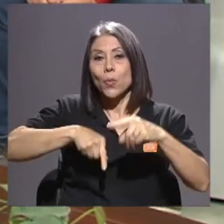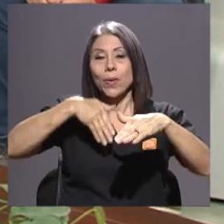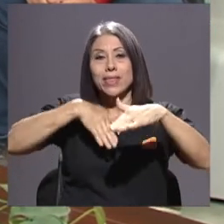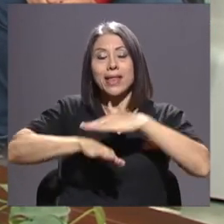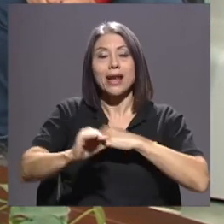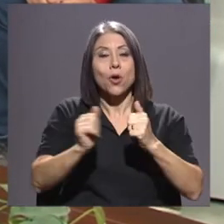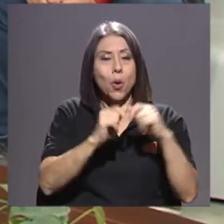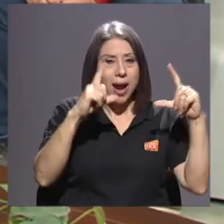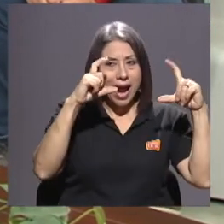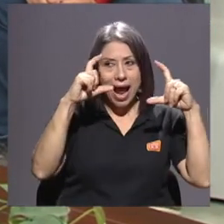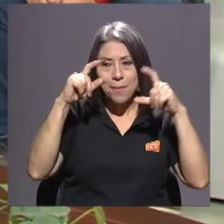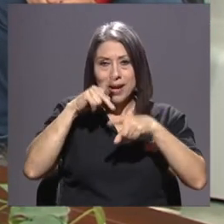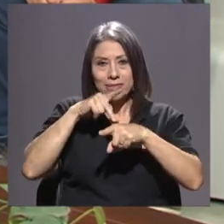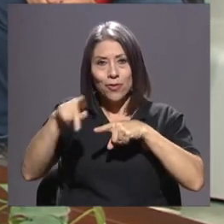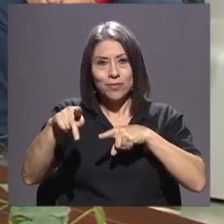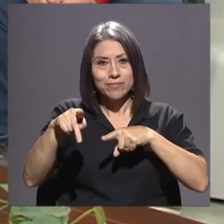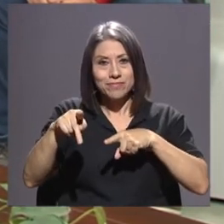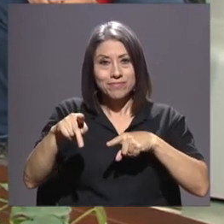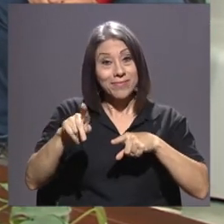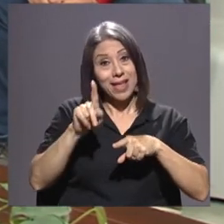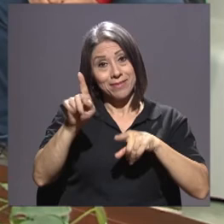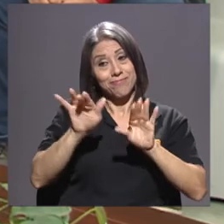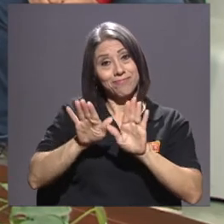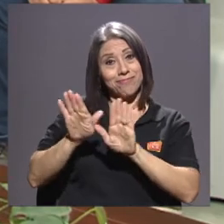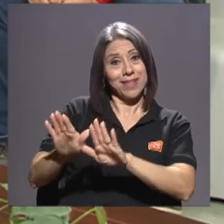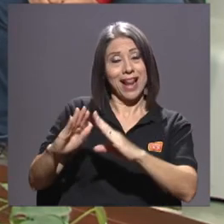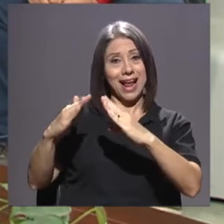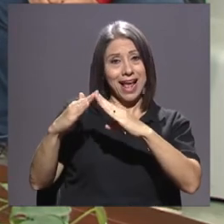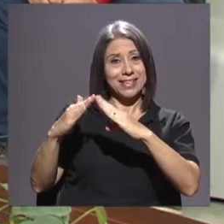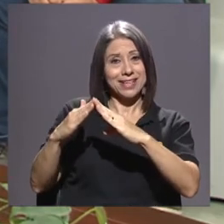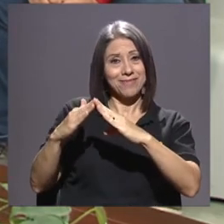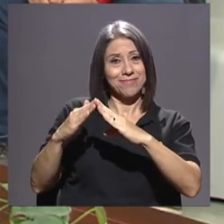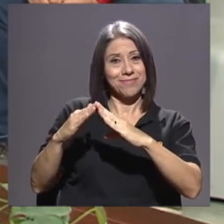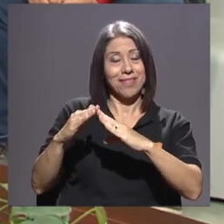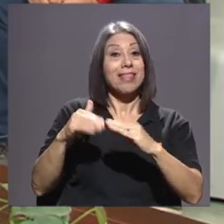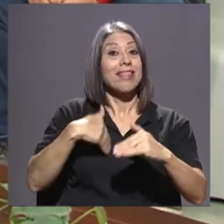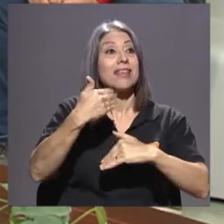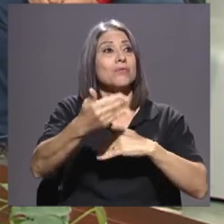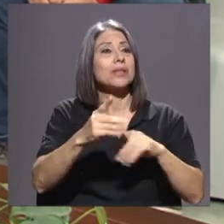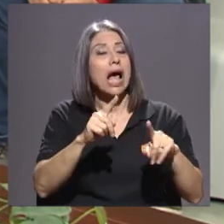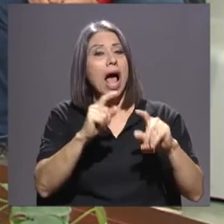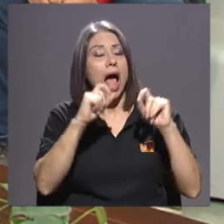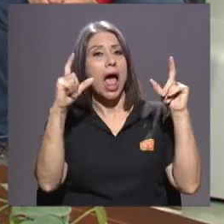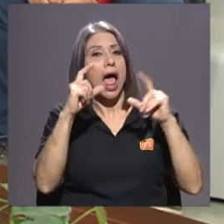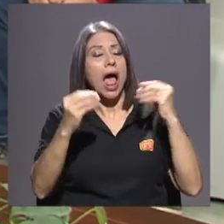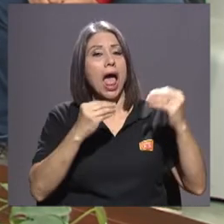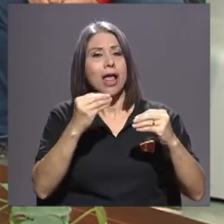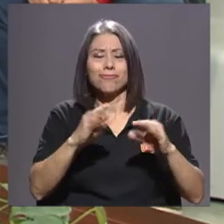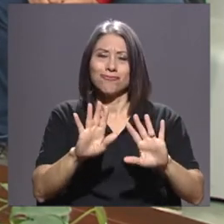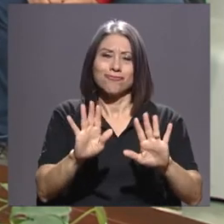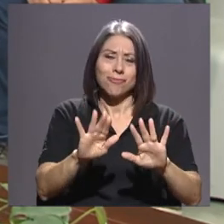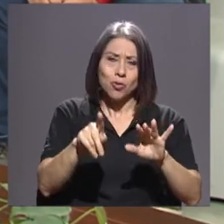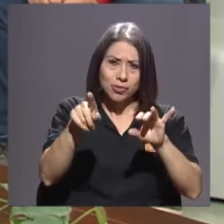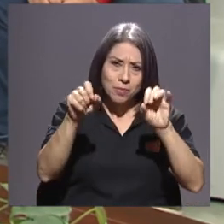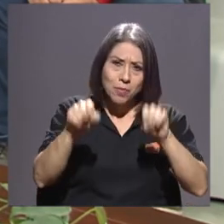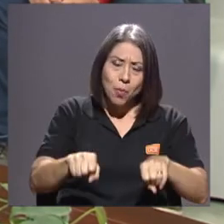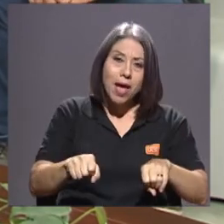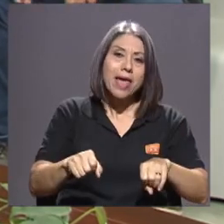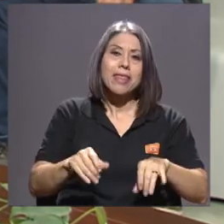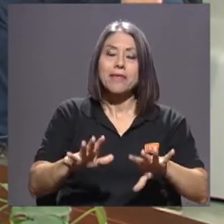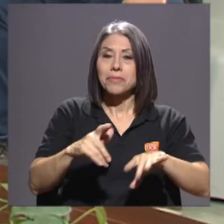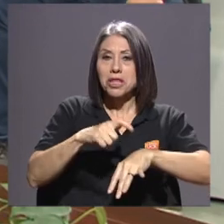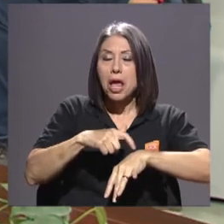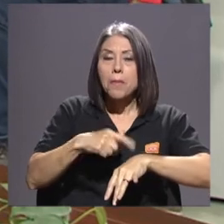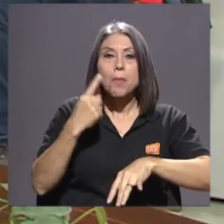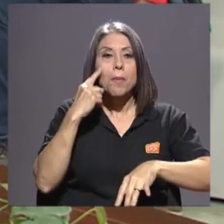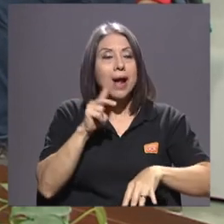profesionales, para que la gente las deje en la casa, ¿verdad?, y no se lleven la sorpresa en la entrada, y pues pueda tomarse ese tiempo que Camilo recomienda, ¿verdad?,